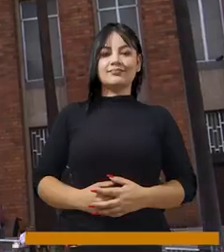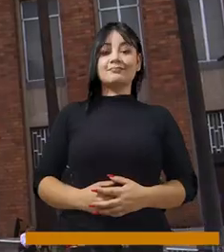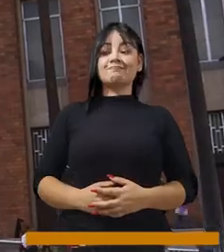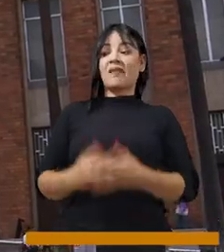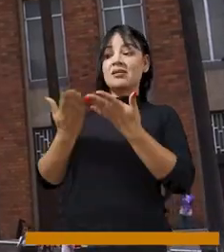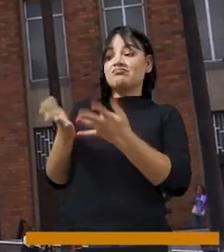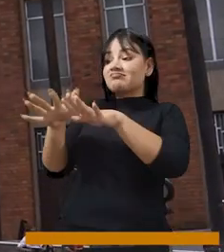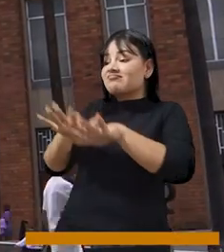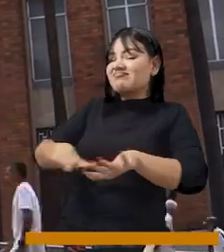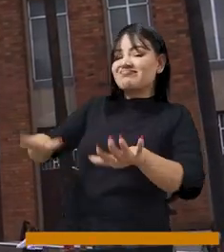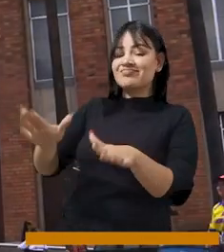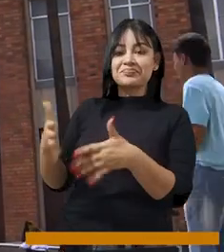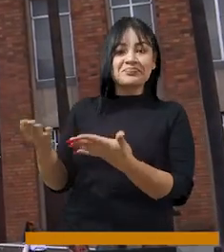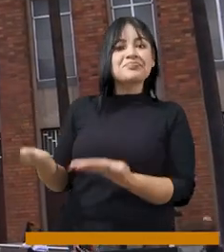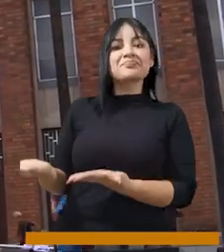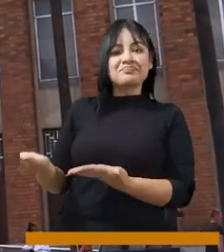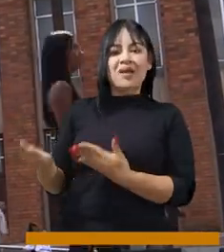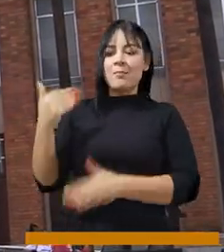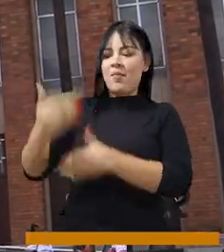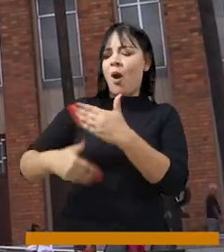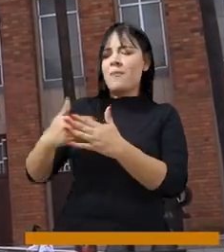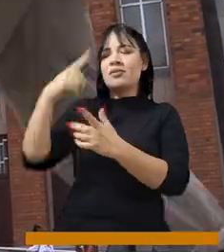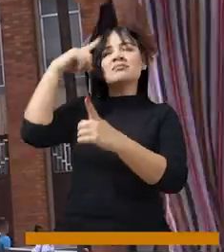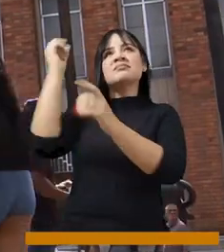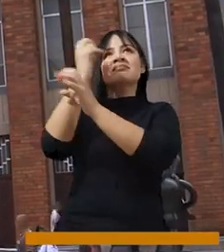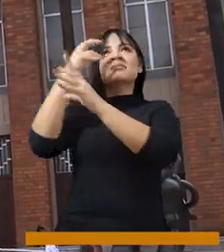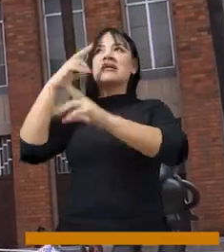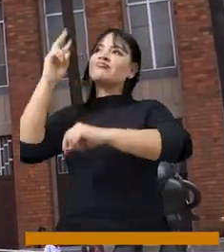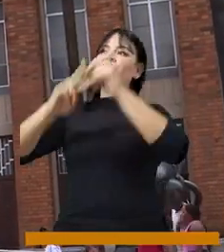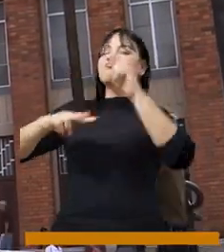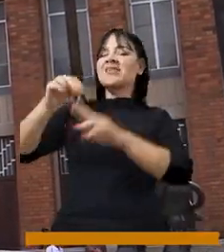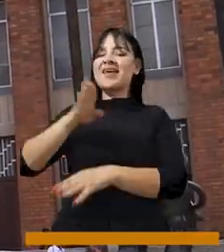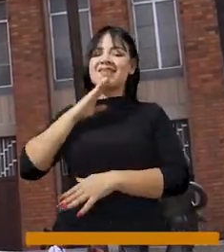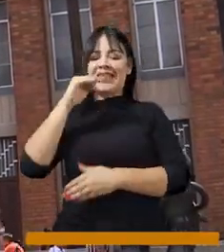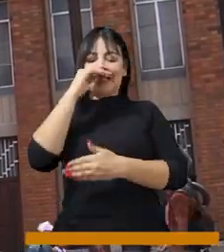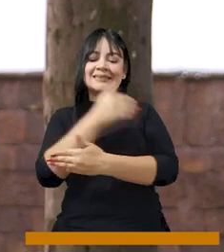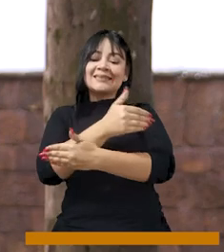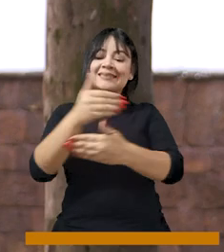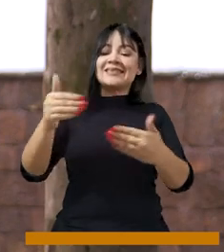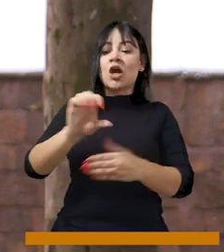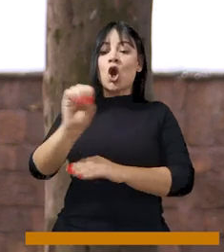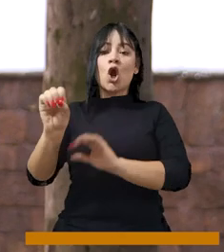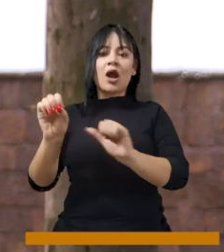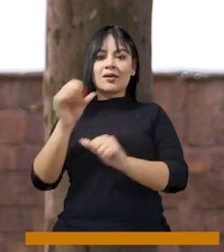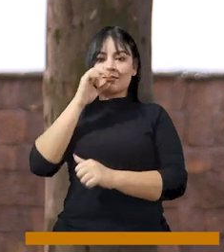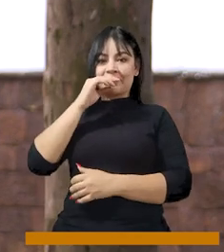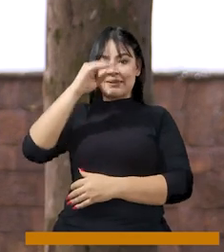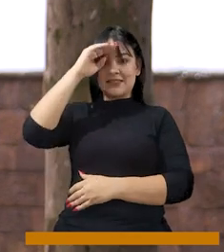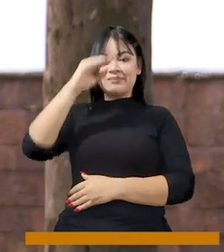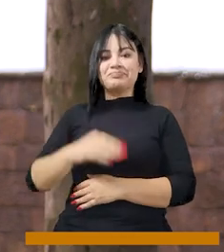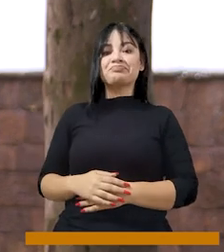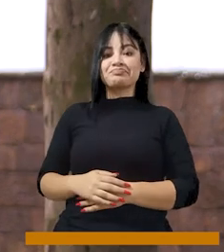Este lugar es el lugar donde se construyen los sueños y el futuro de los niños de Medellín. Buen Comienzo